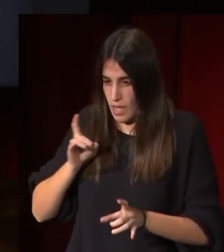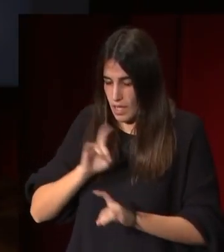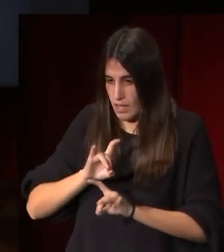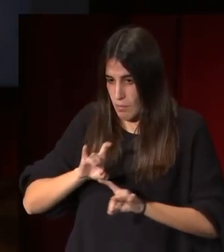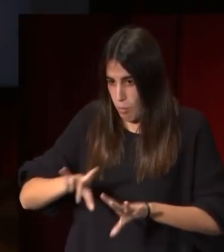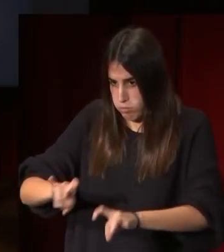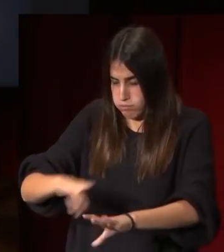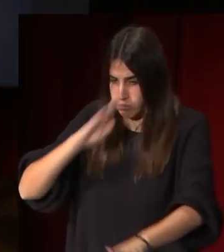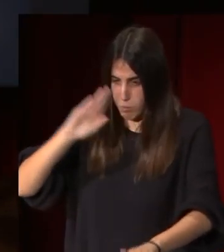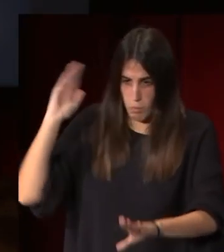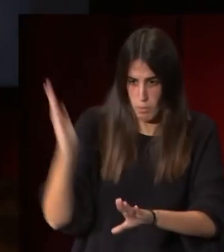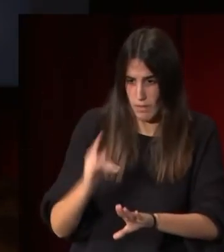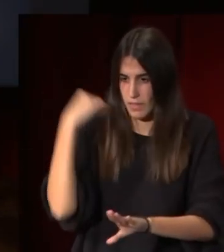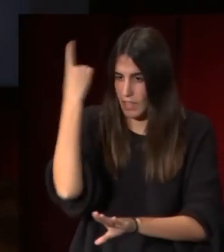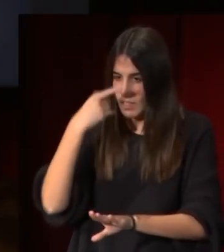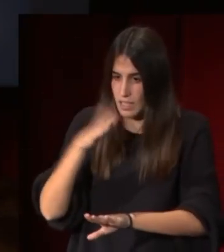muñeca y en el rostro